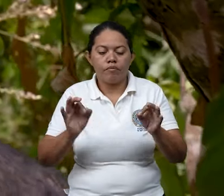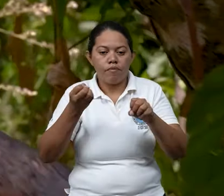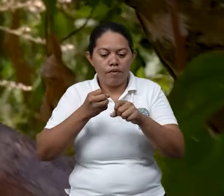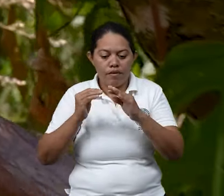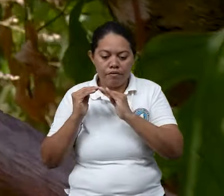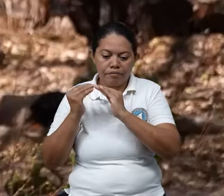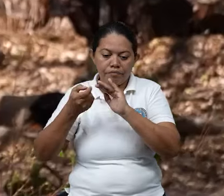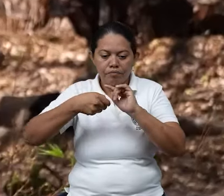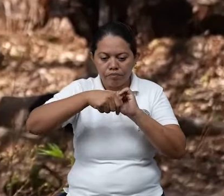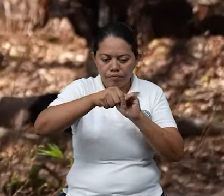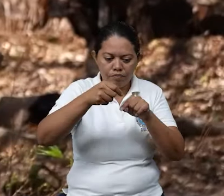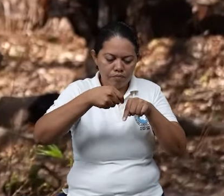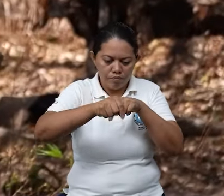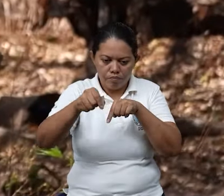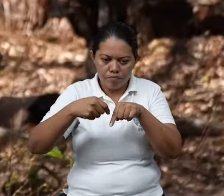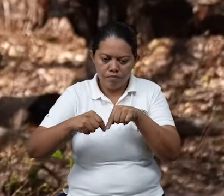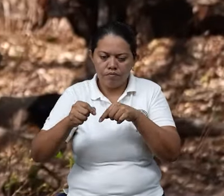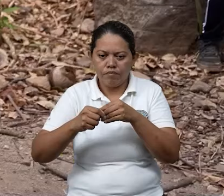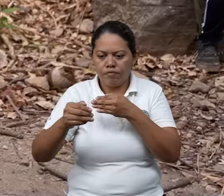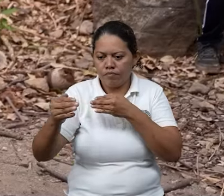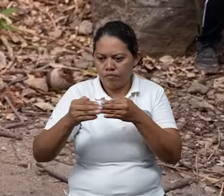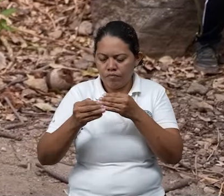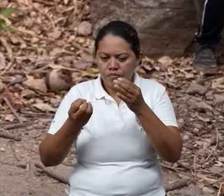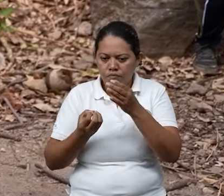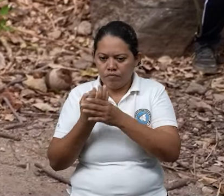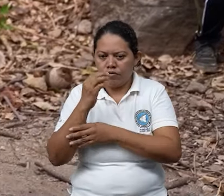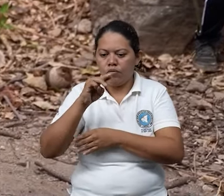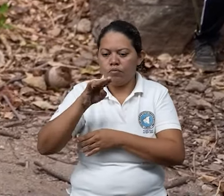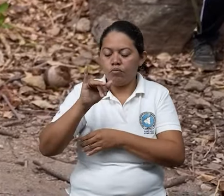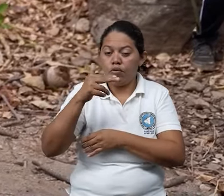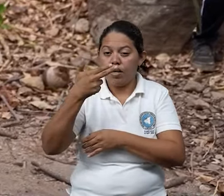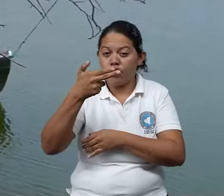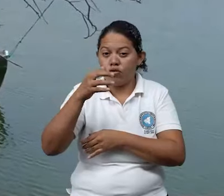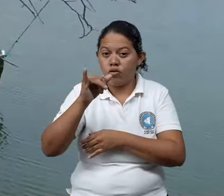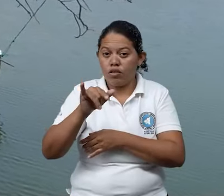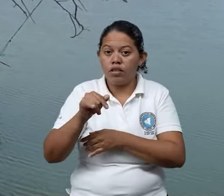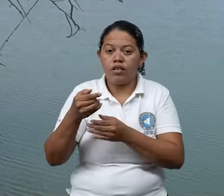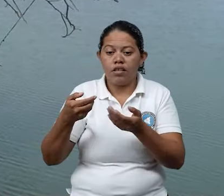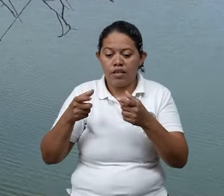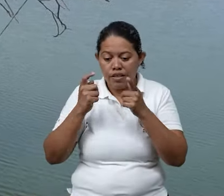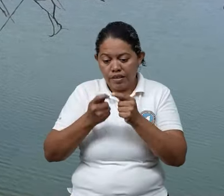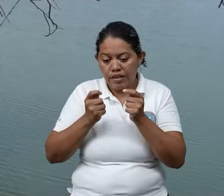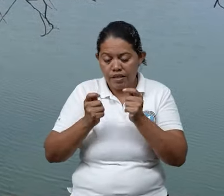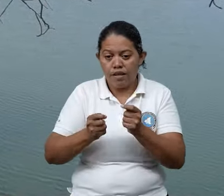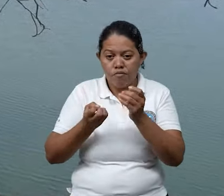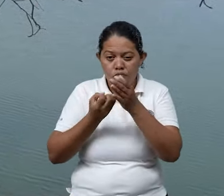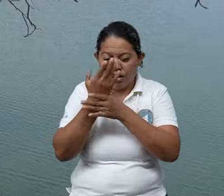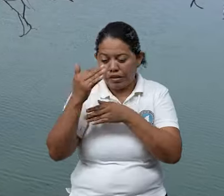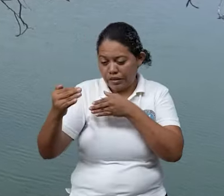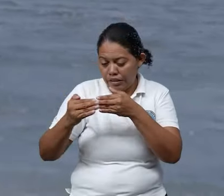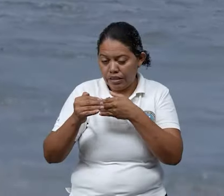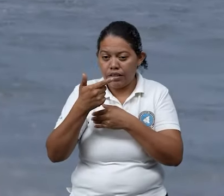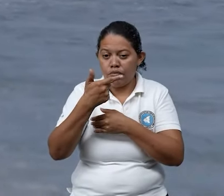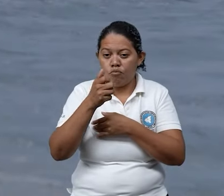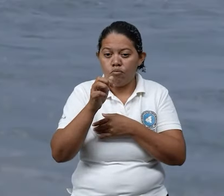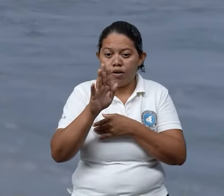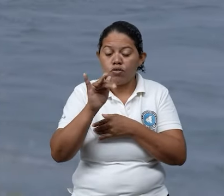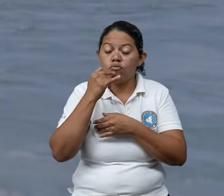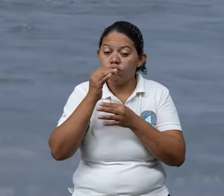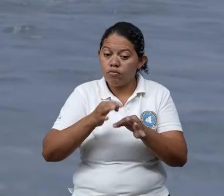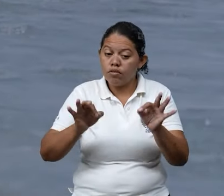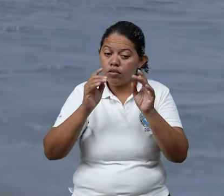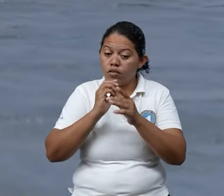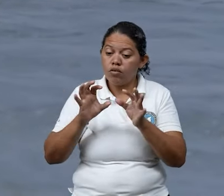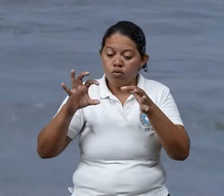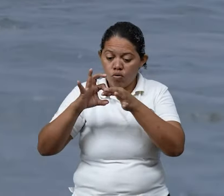comunidades ubicadas en las faldas del volcán Mombacho y las Isletas de Granada trabajan la prevención para